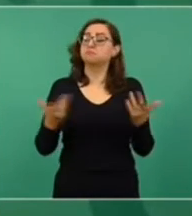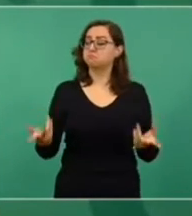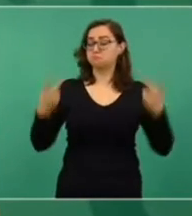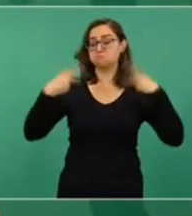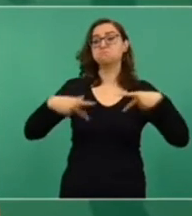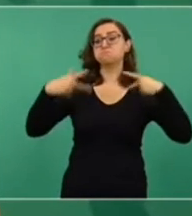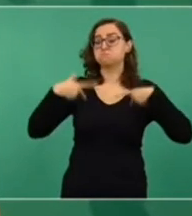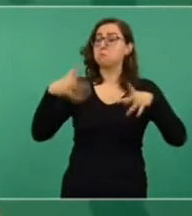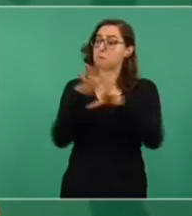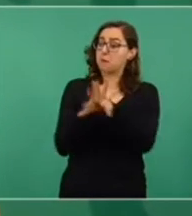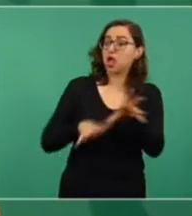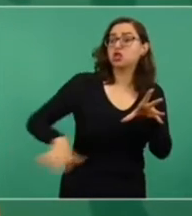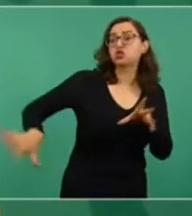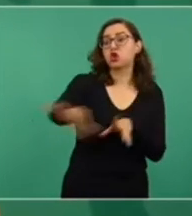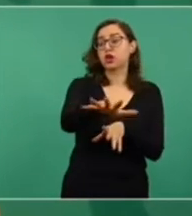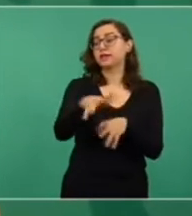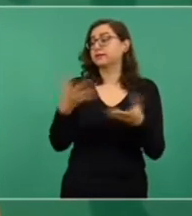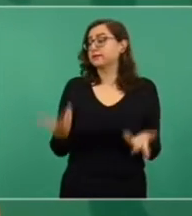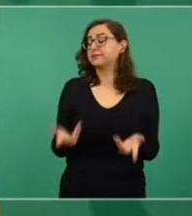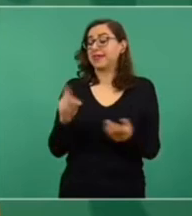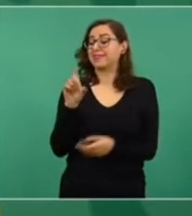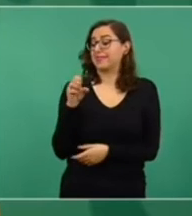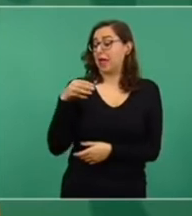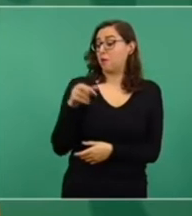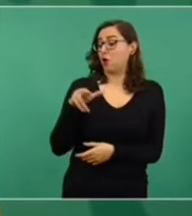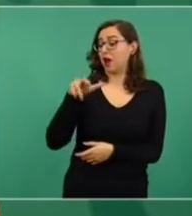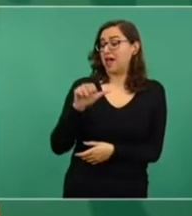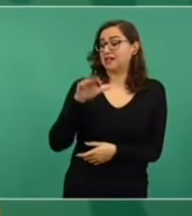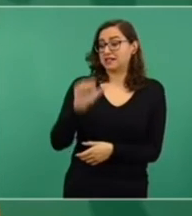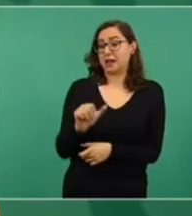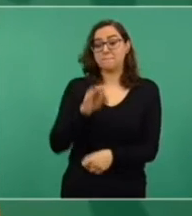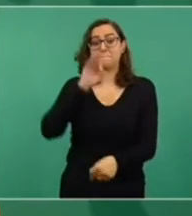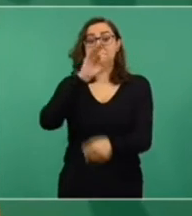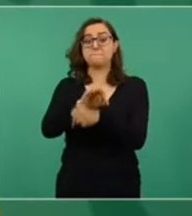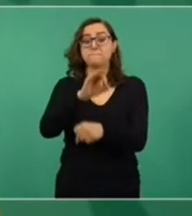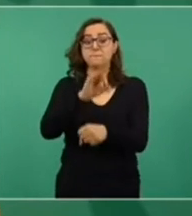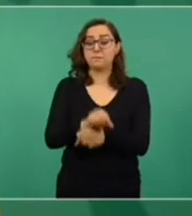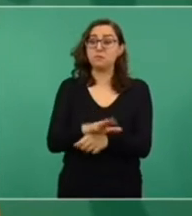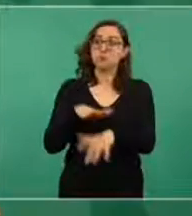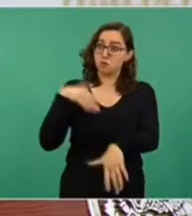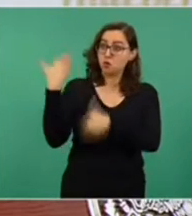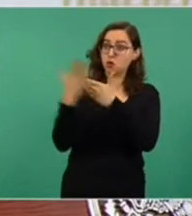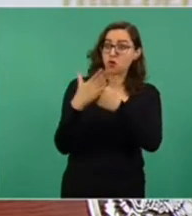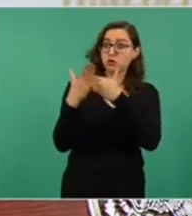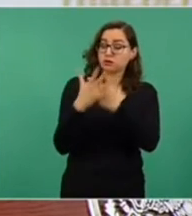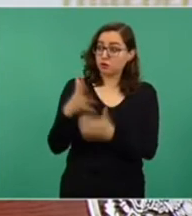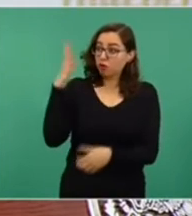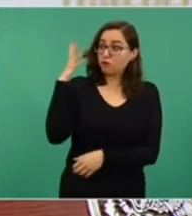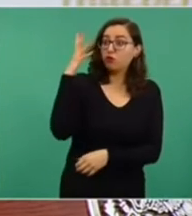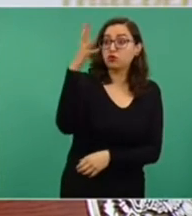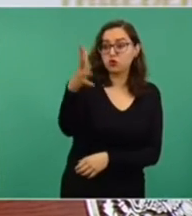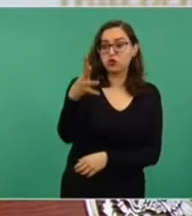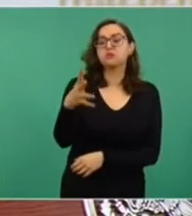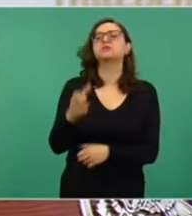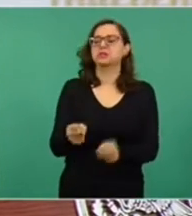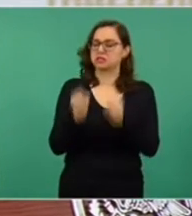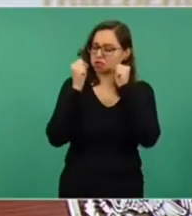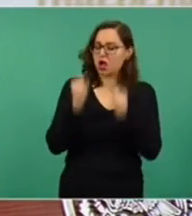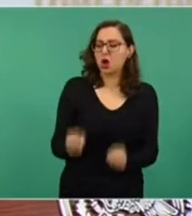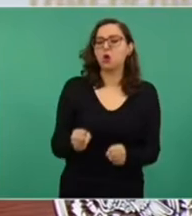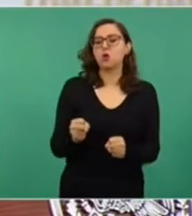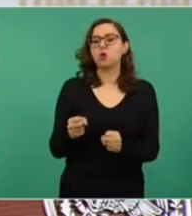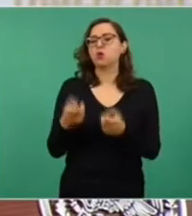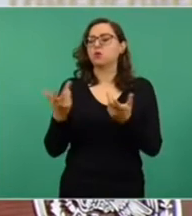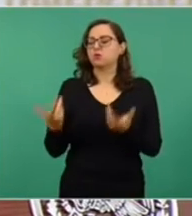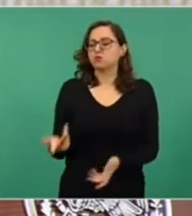que los jueces, magistrados, ministros van a ser